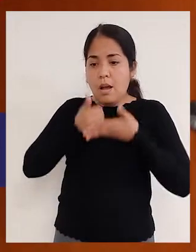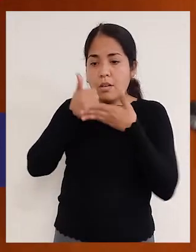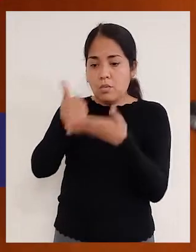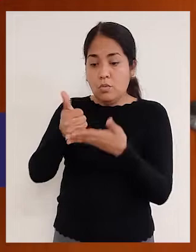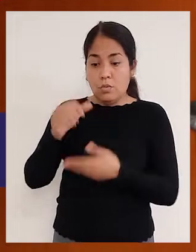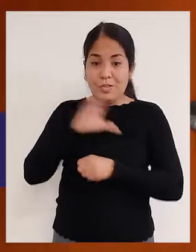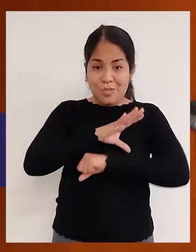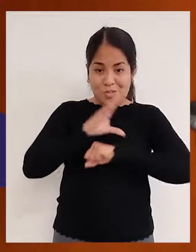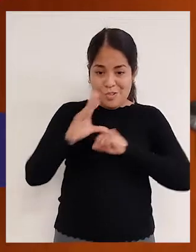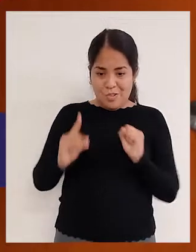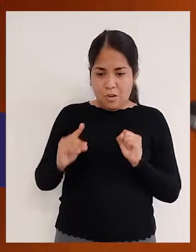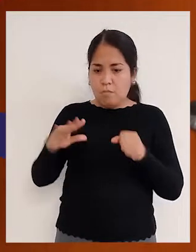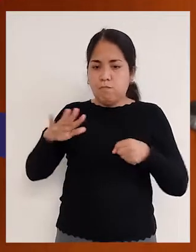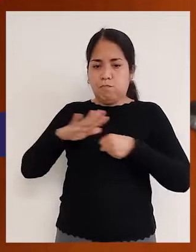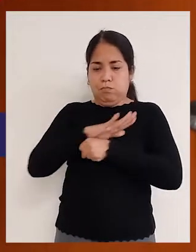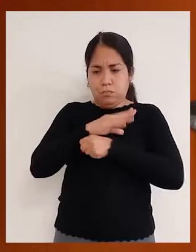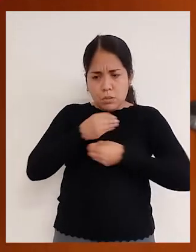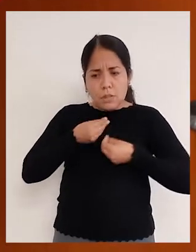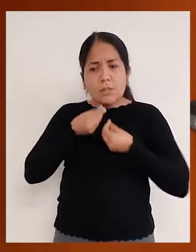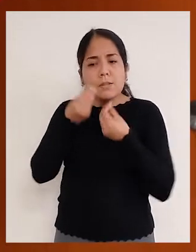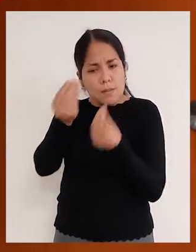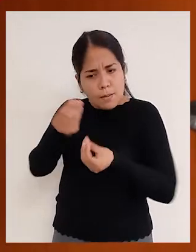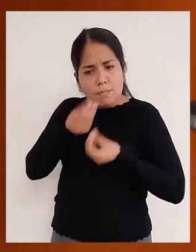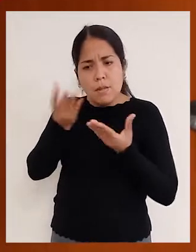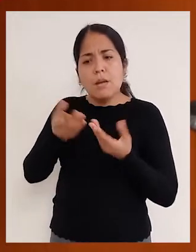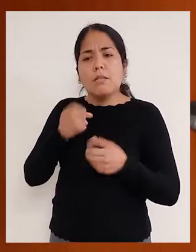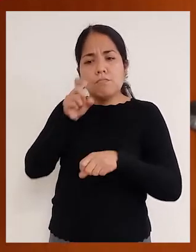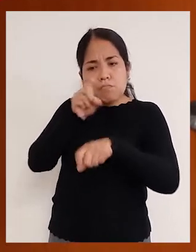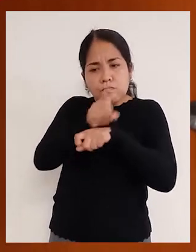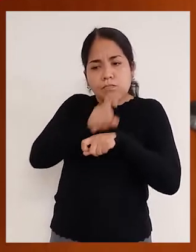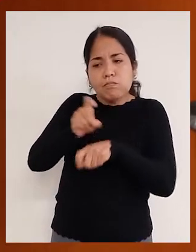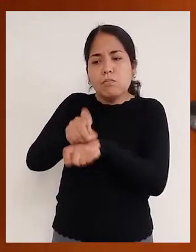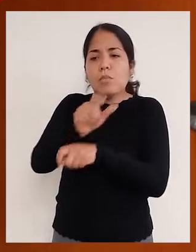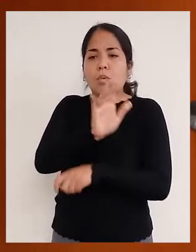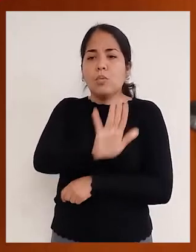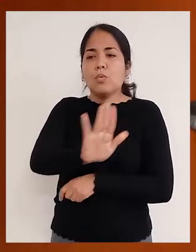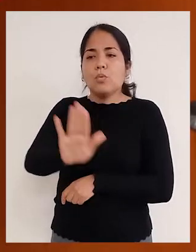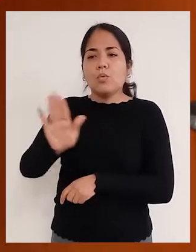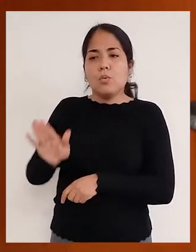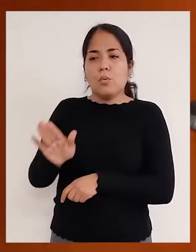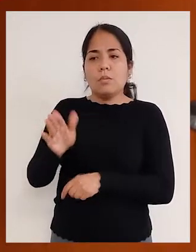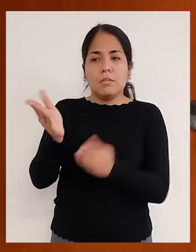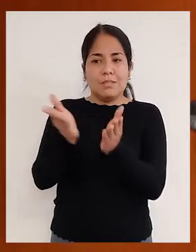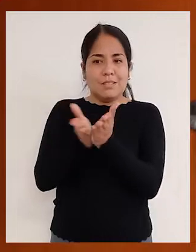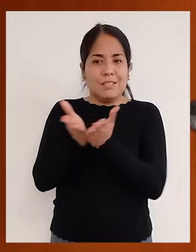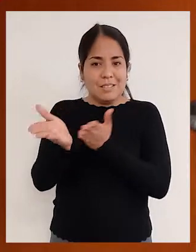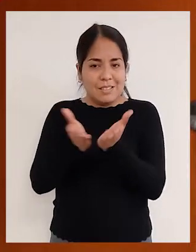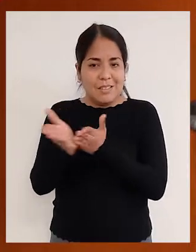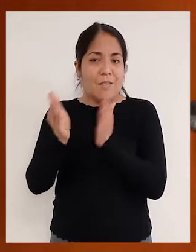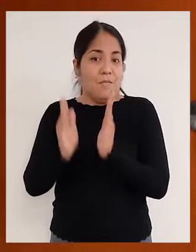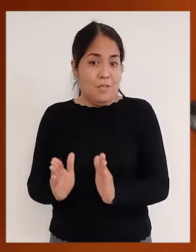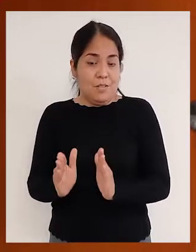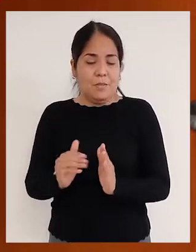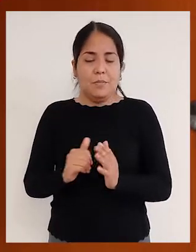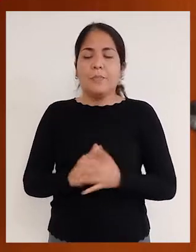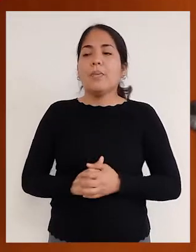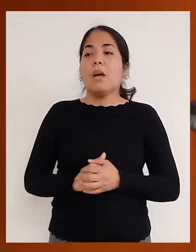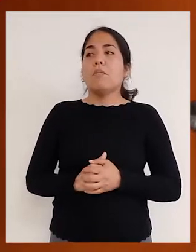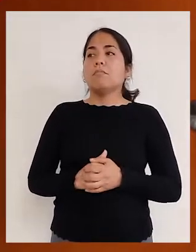herramientas que nosotros, desde el Conadis, en su totalidad, estamos poniendo a disposición de cada uno de los y las servidores.